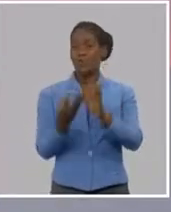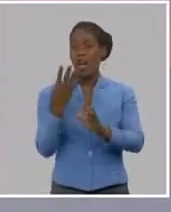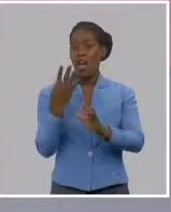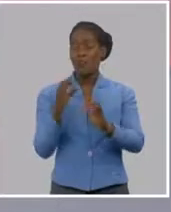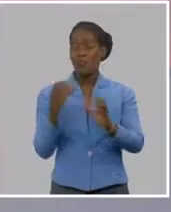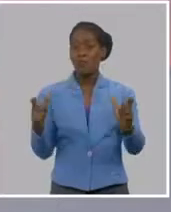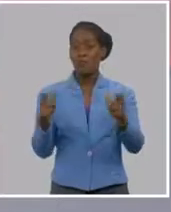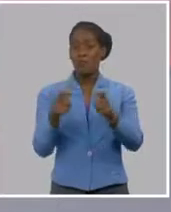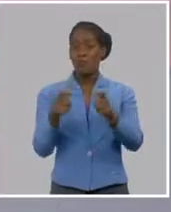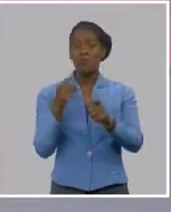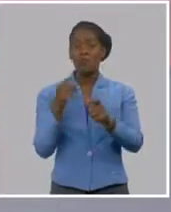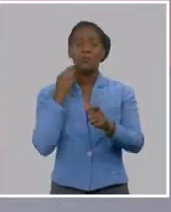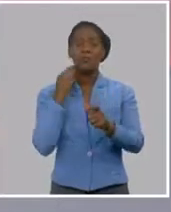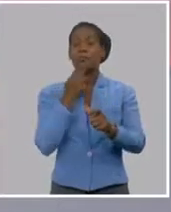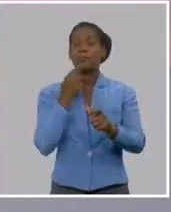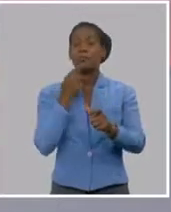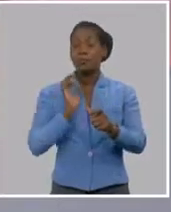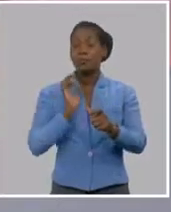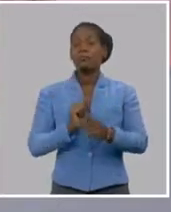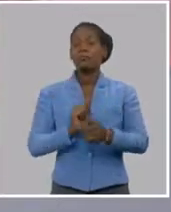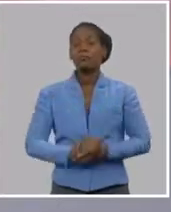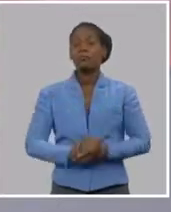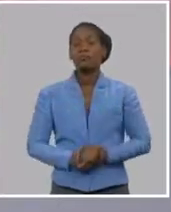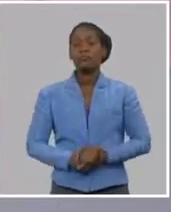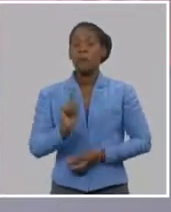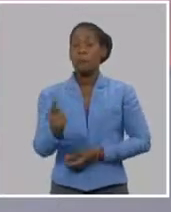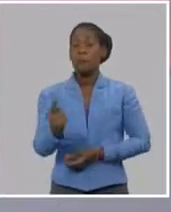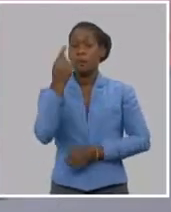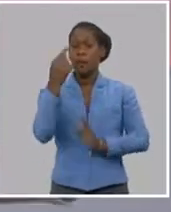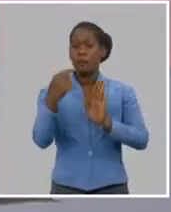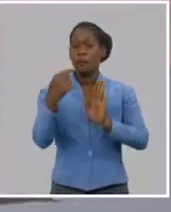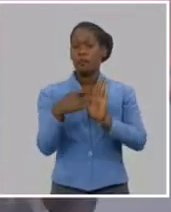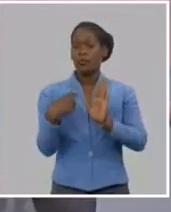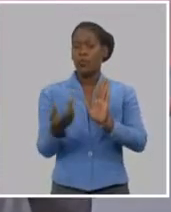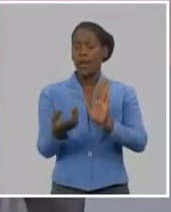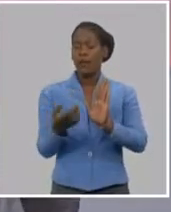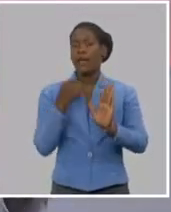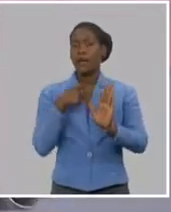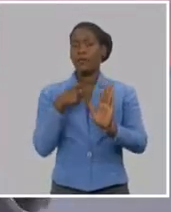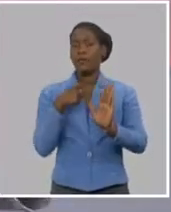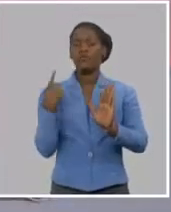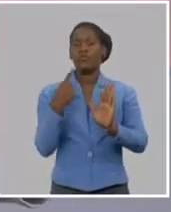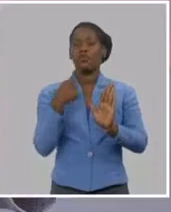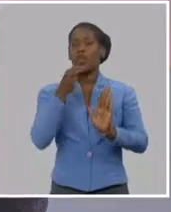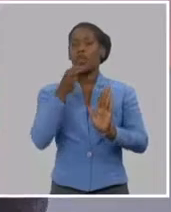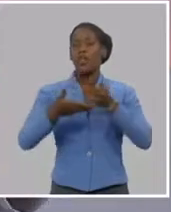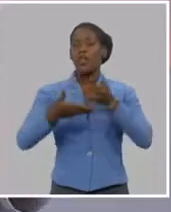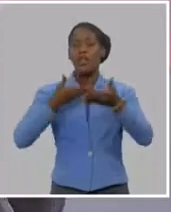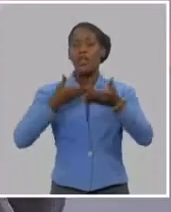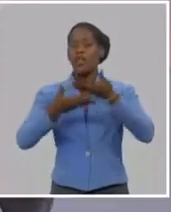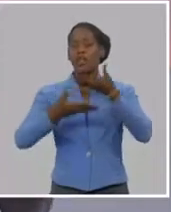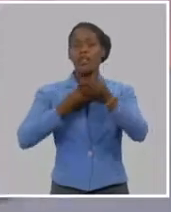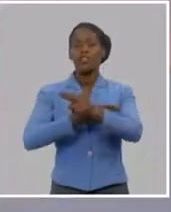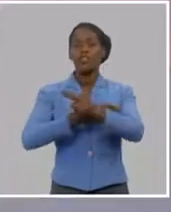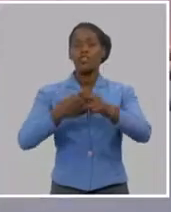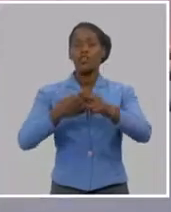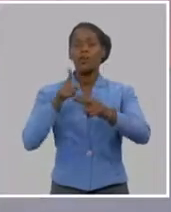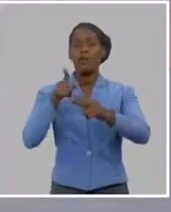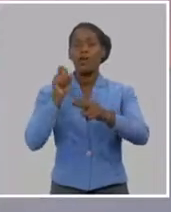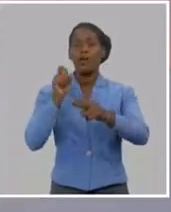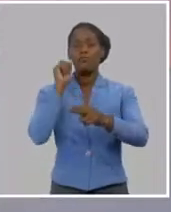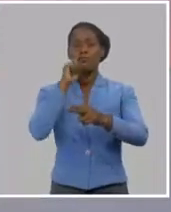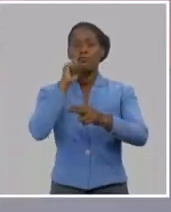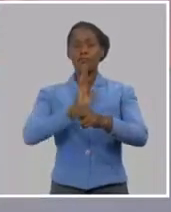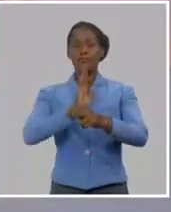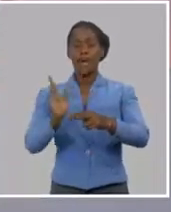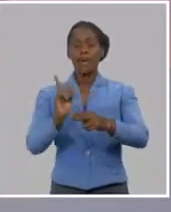Martiano. El primero es no ver la historia como algo acabado, sino como en permanente construcción. Solo de esa